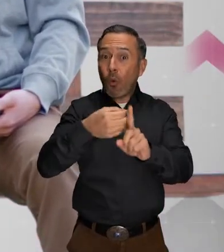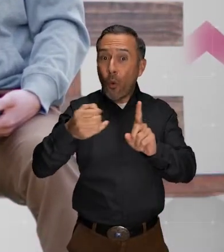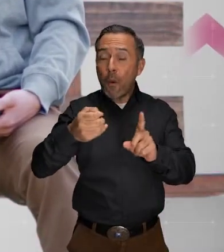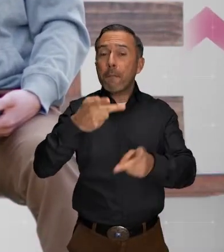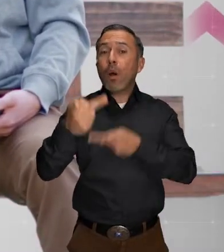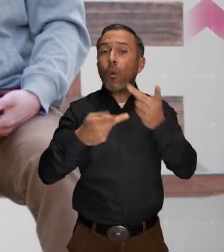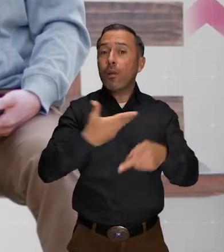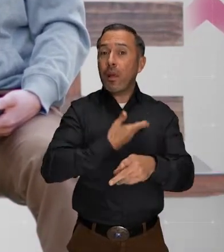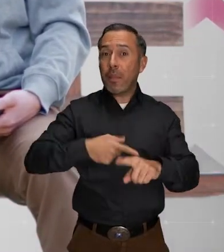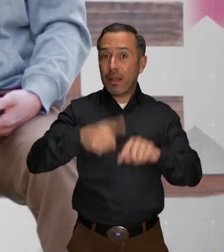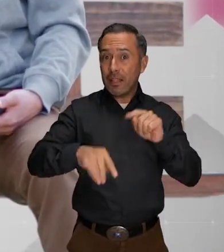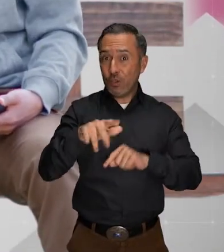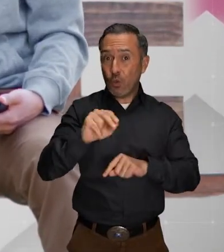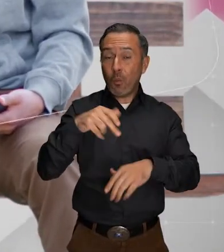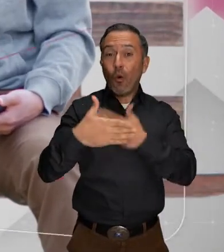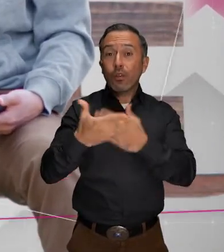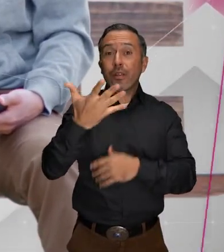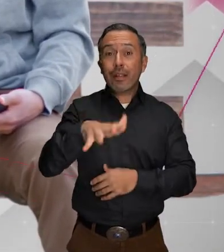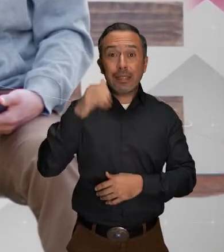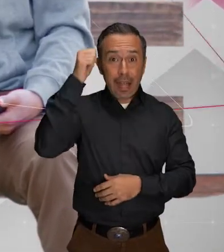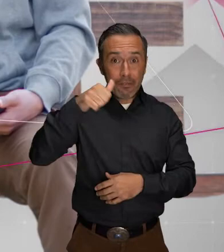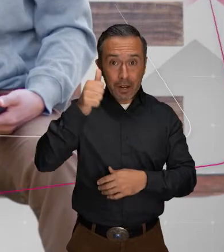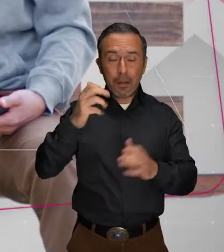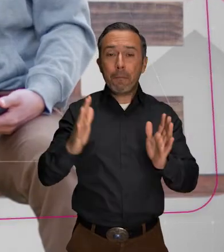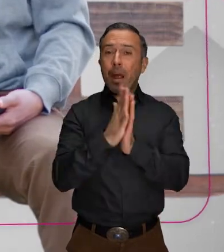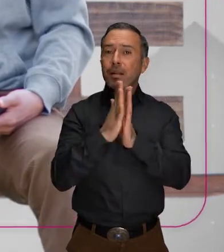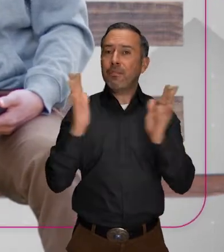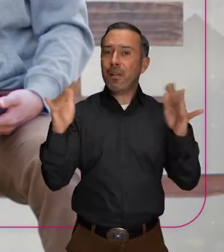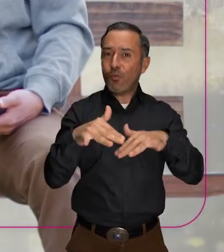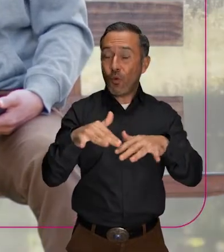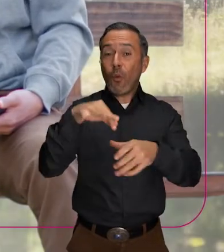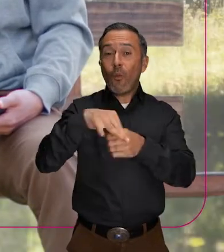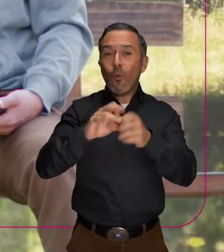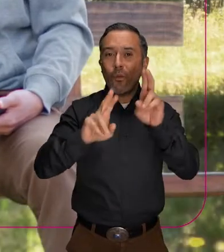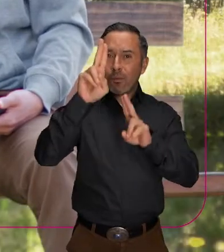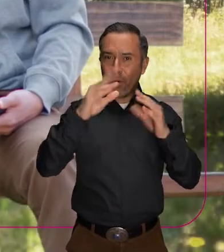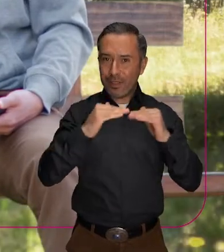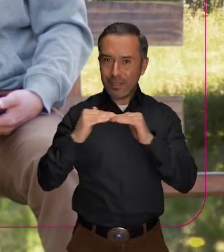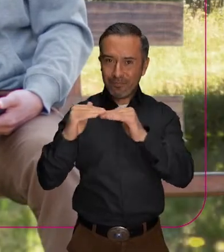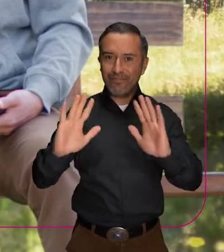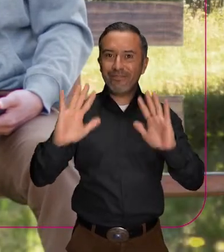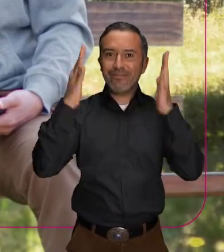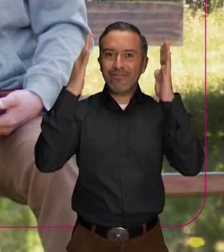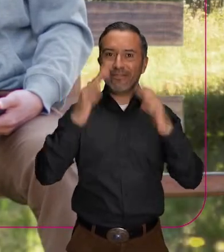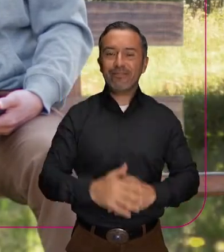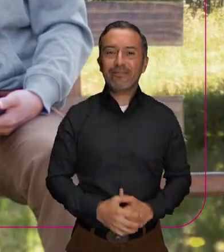abril, toma tu decisión, participa y celebremos nuestra democracia. Mi INE nos une. ¡Gracias!